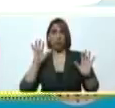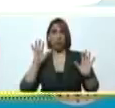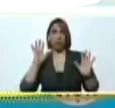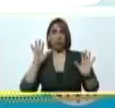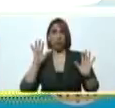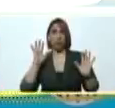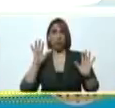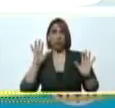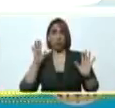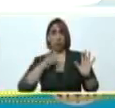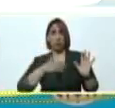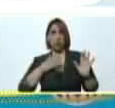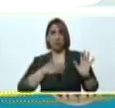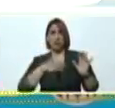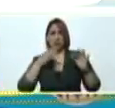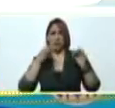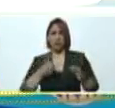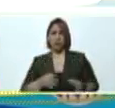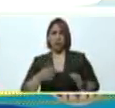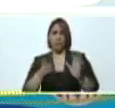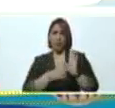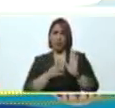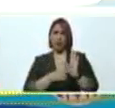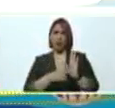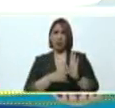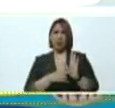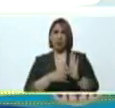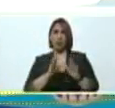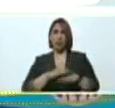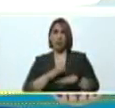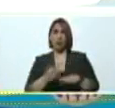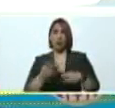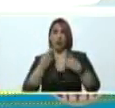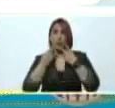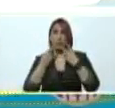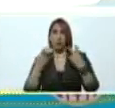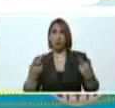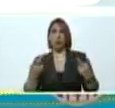a mí me la estaban confirmando, si era verdad, porque la publica